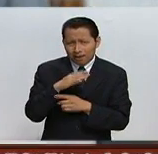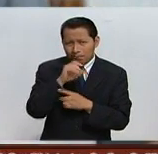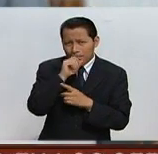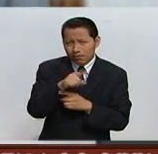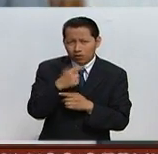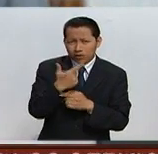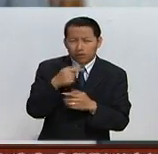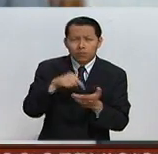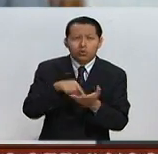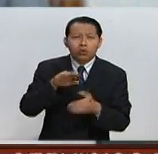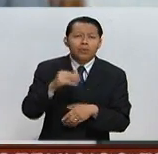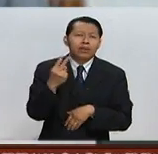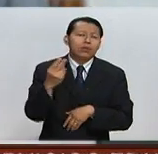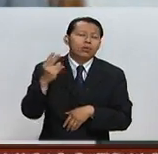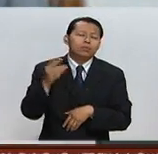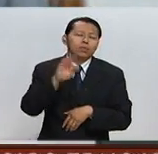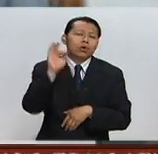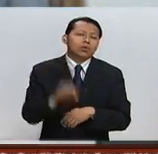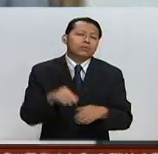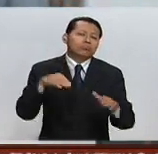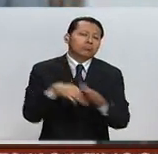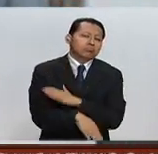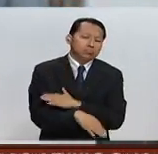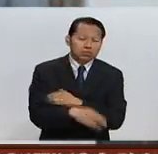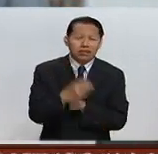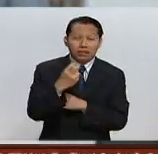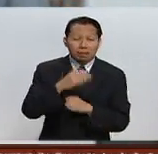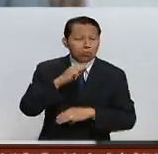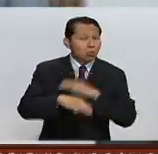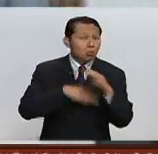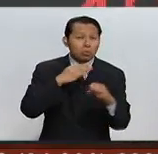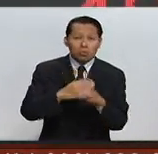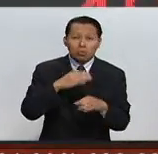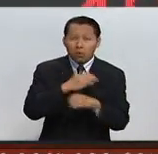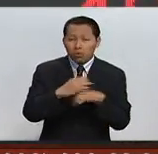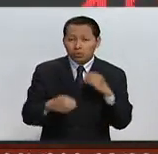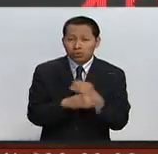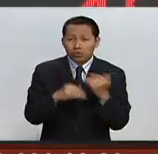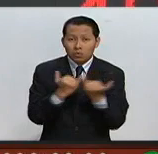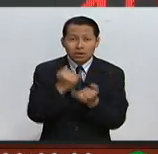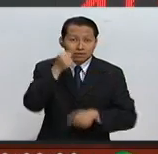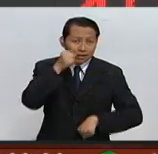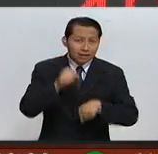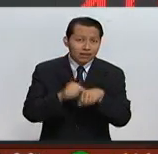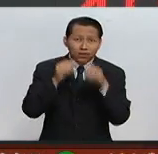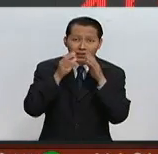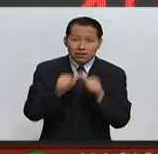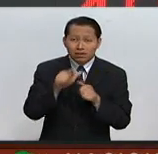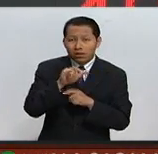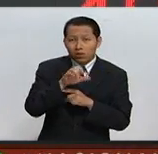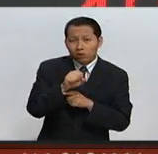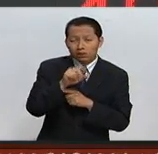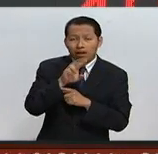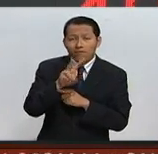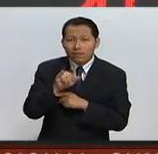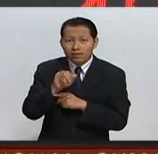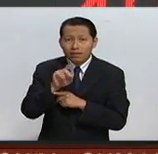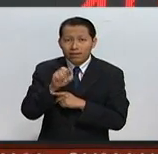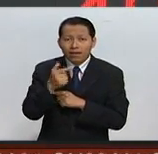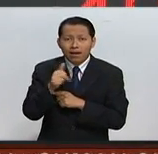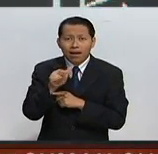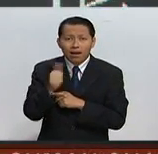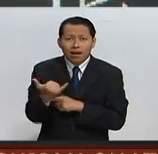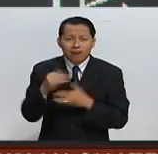.92 por ciento. Así las cosas en todo el mundo. De hecho, el secretario de Hacienda, Luis Videgaray, va a